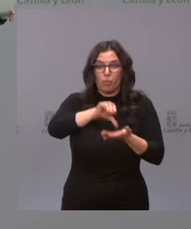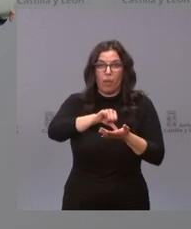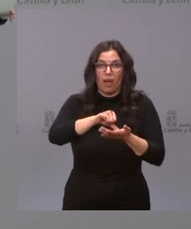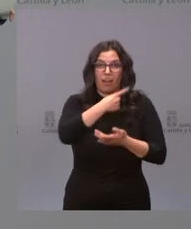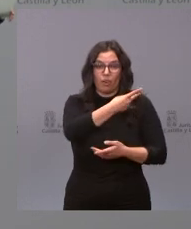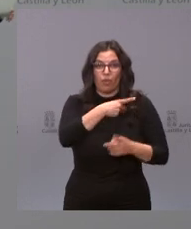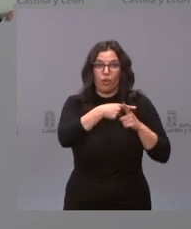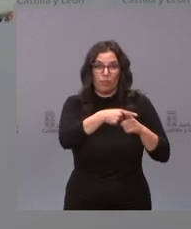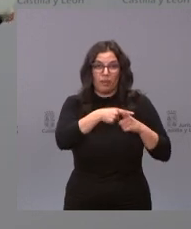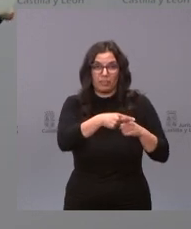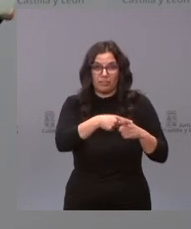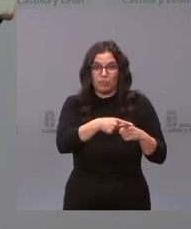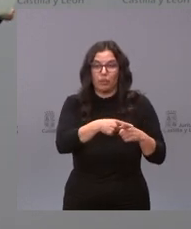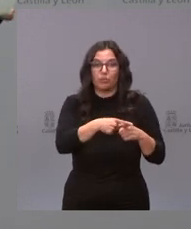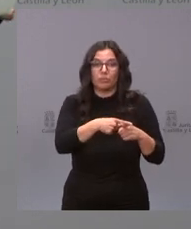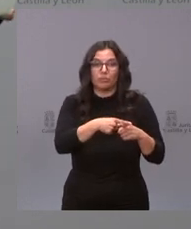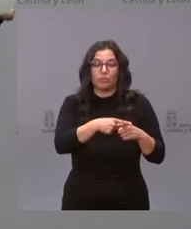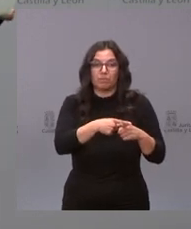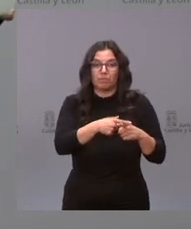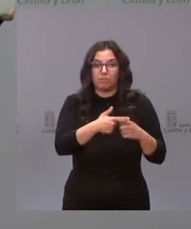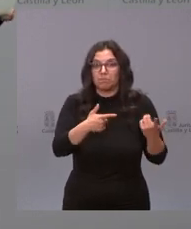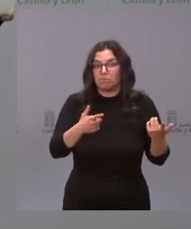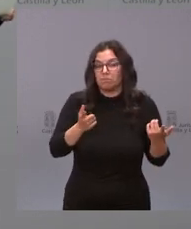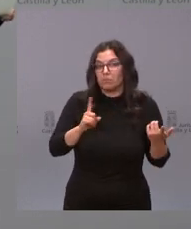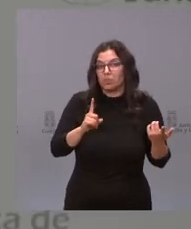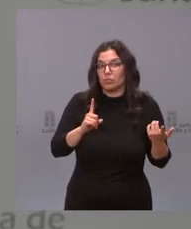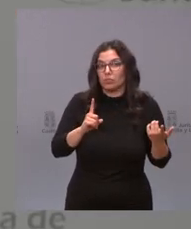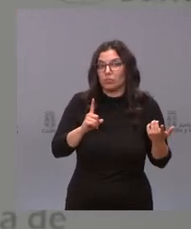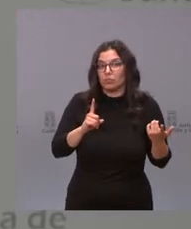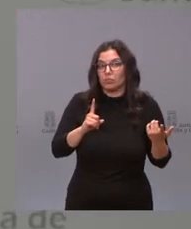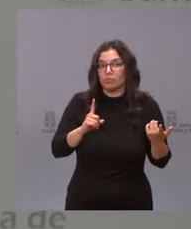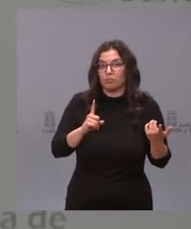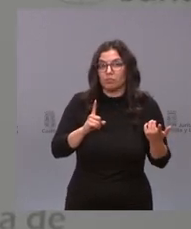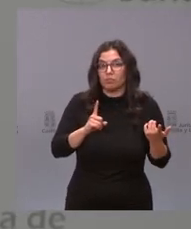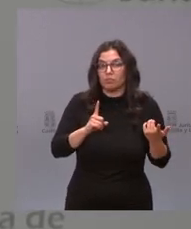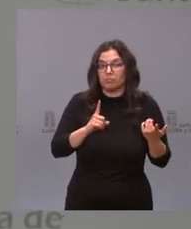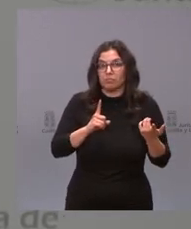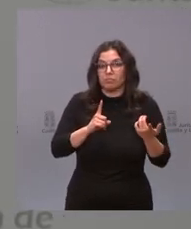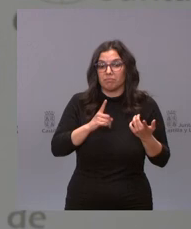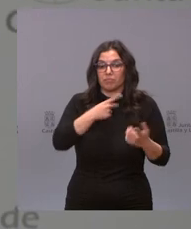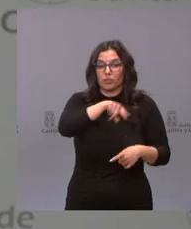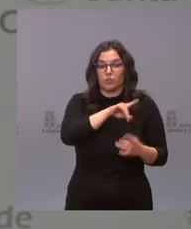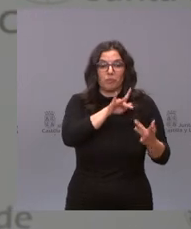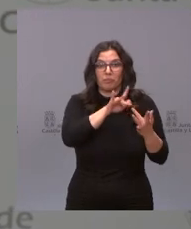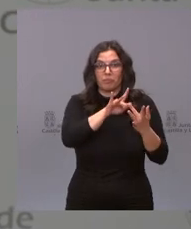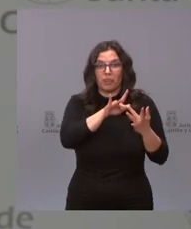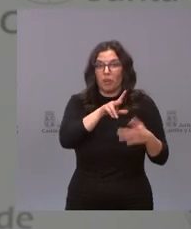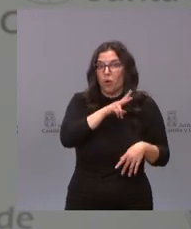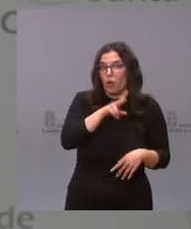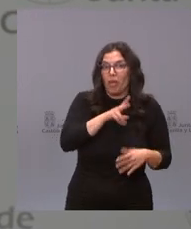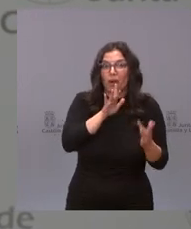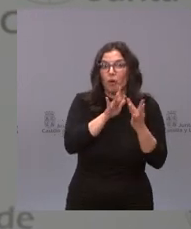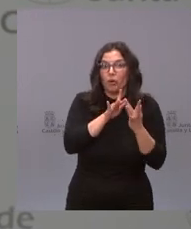compartimos como origen y no nosotros tenemos una relación cordial y contacto pues